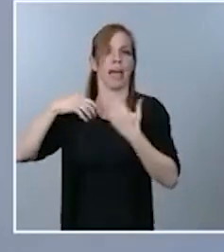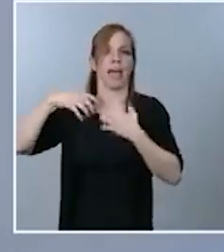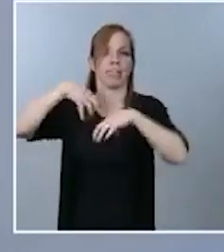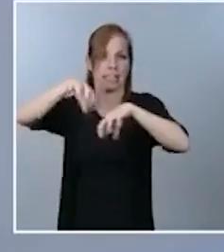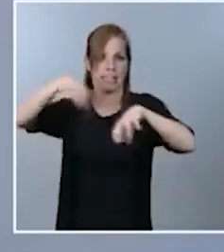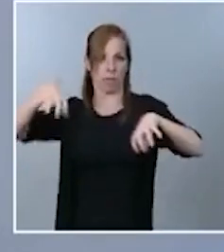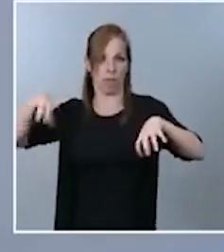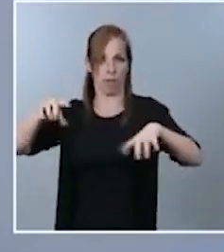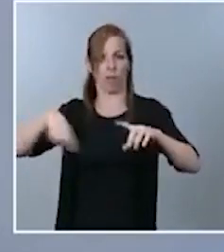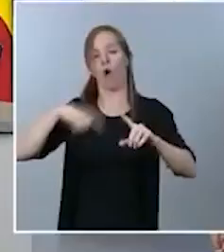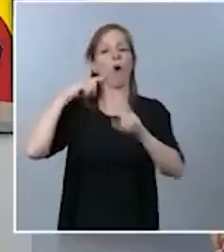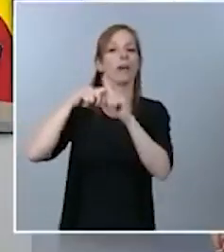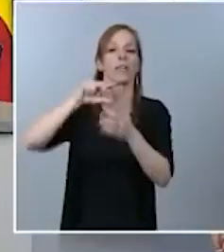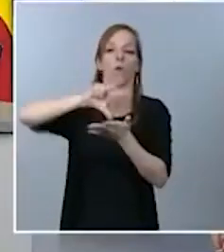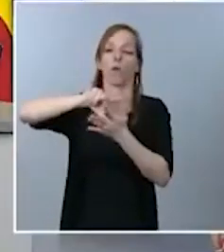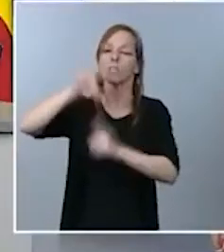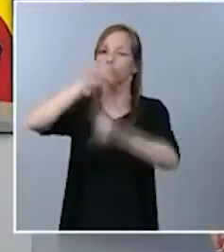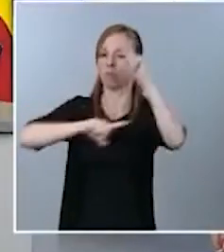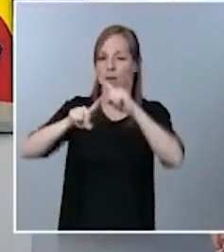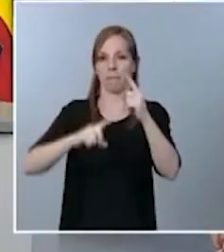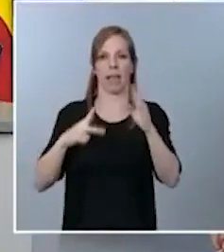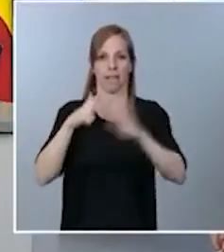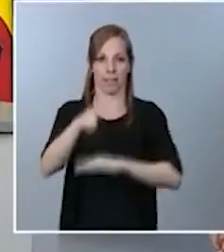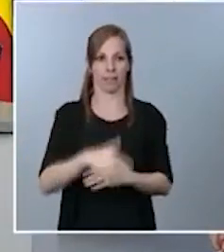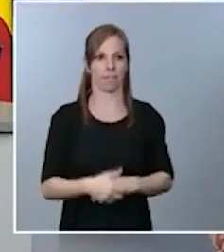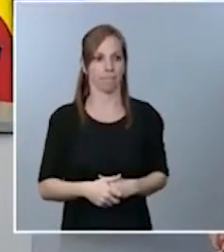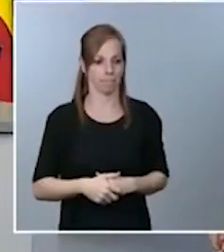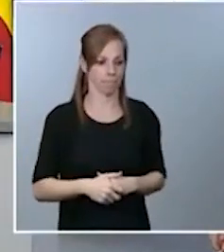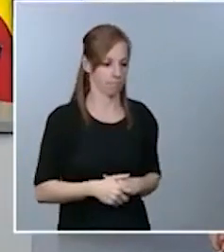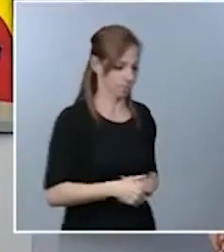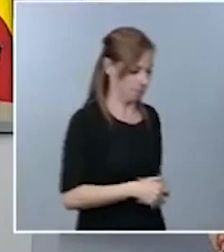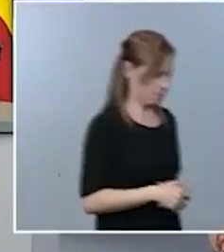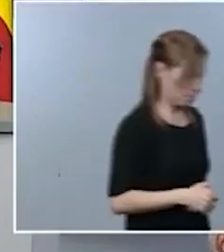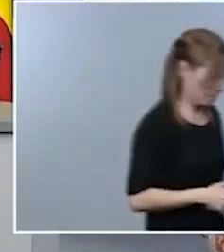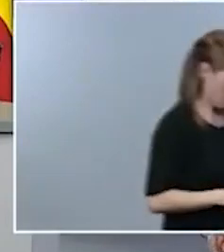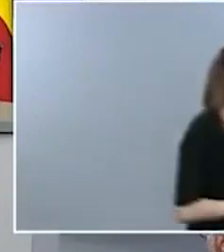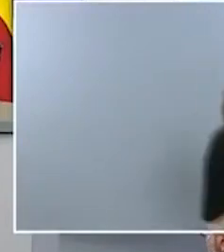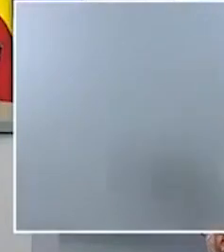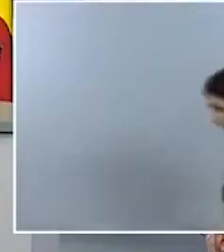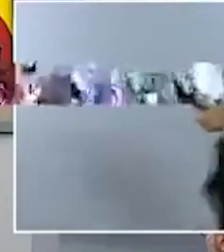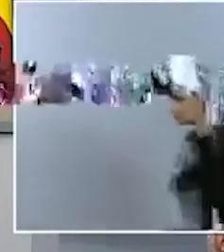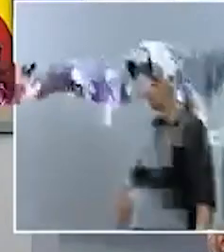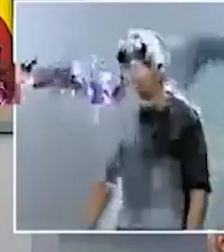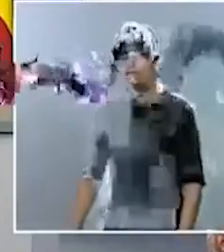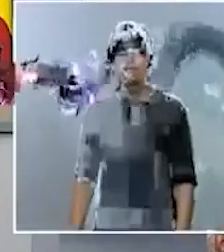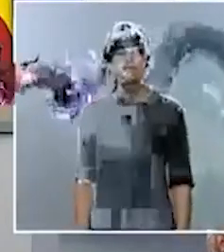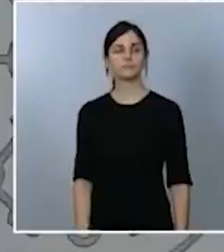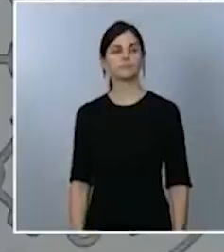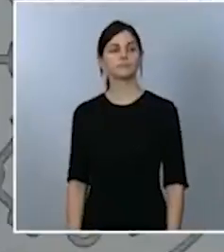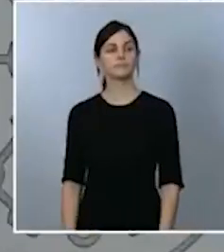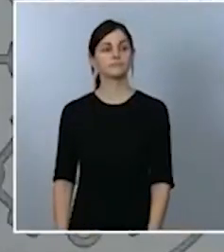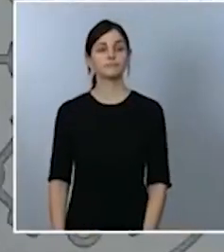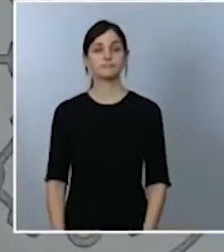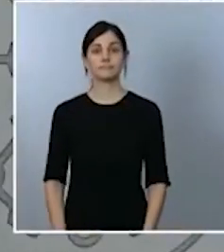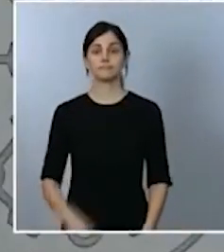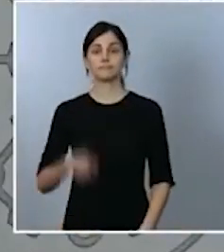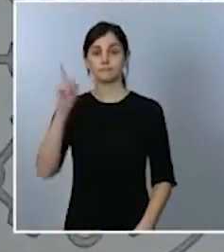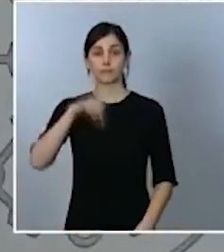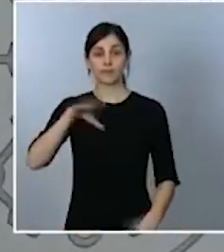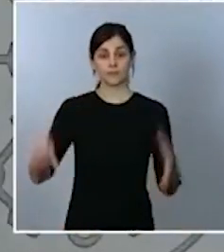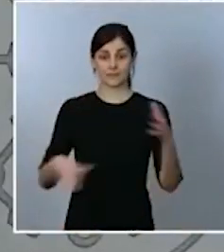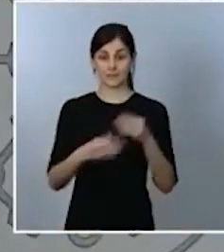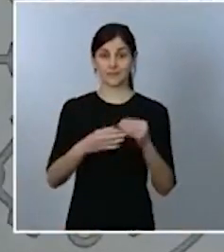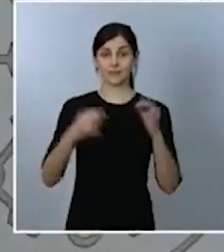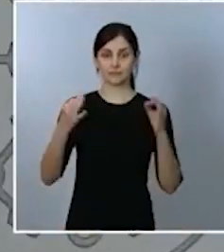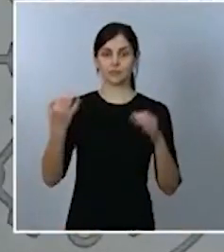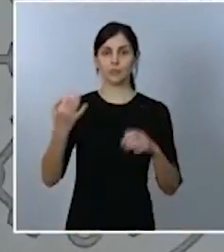problemas logísticos sí añadir también si me permite el ministro que justamente el Ministerio de Sanidad incrementa su dotación